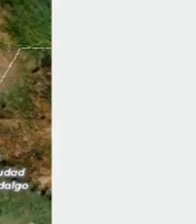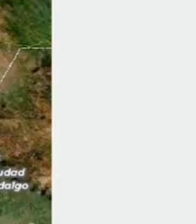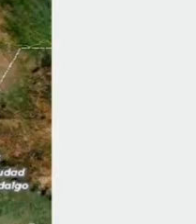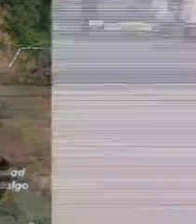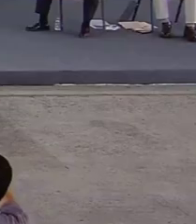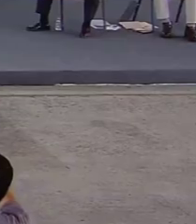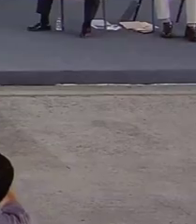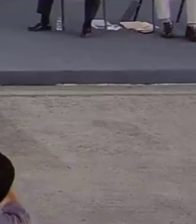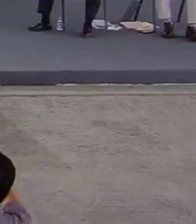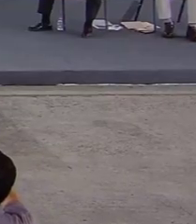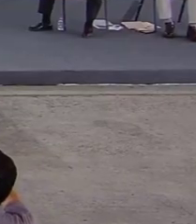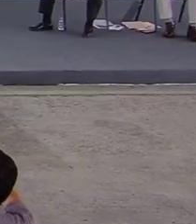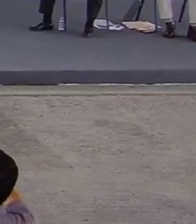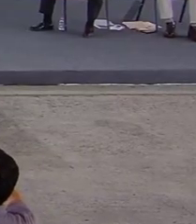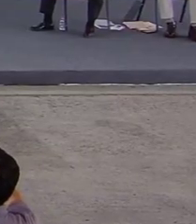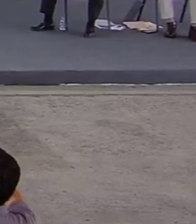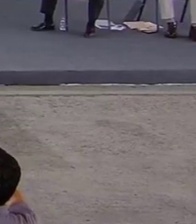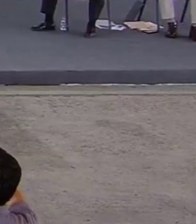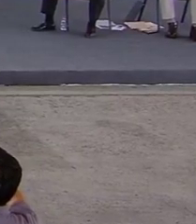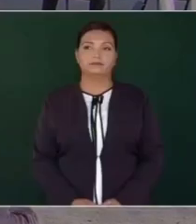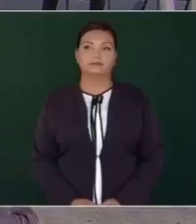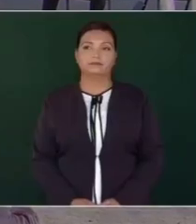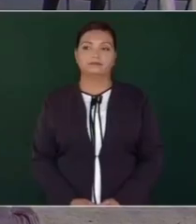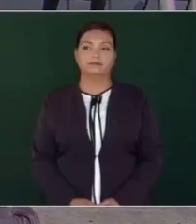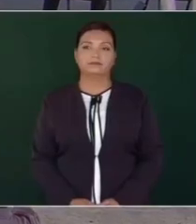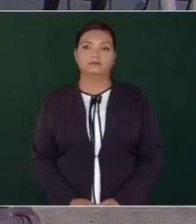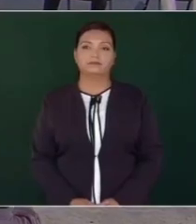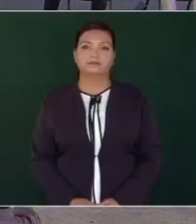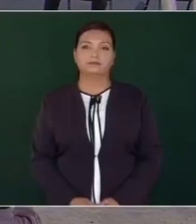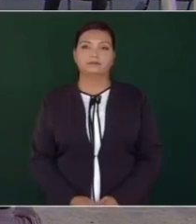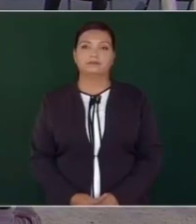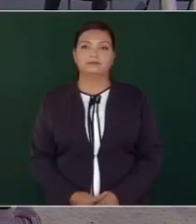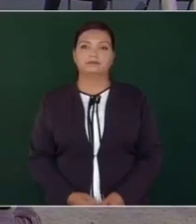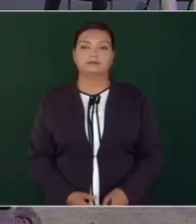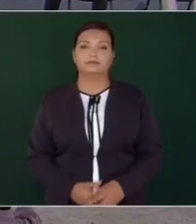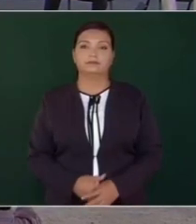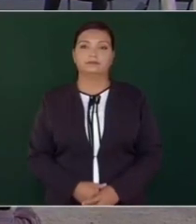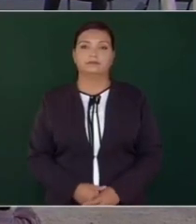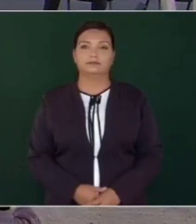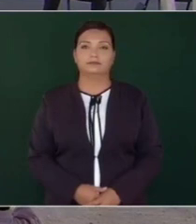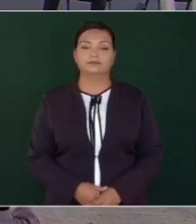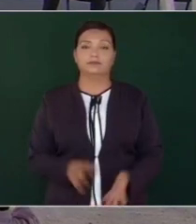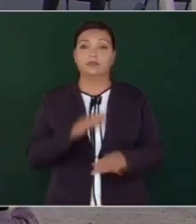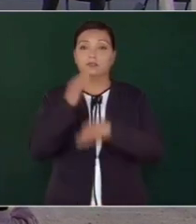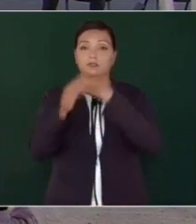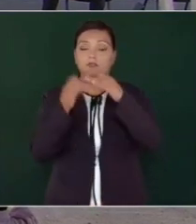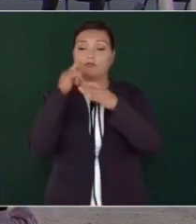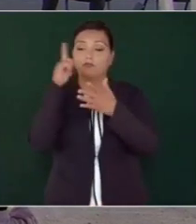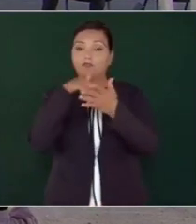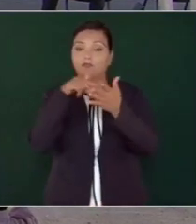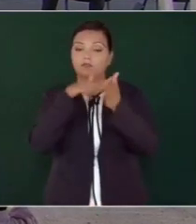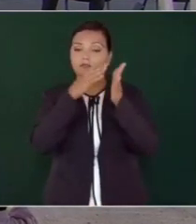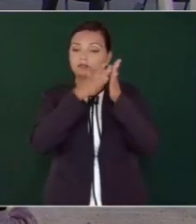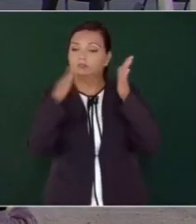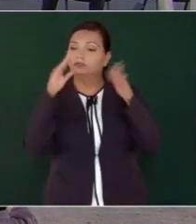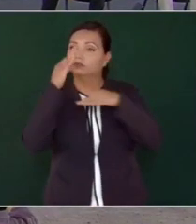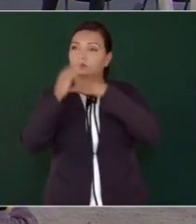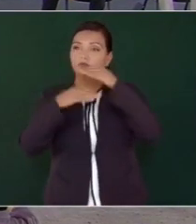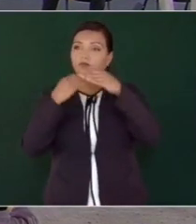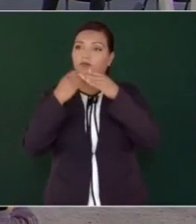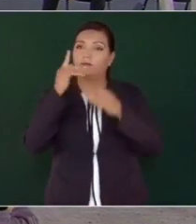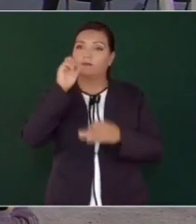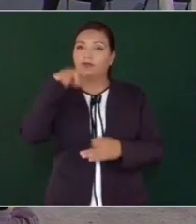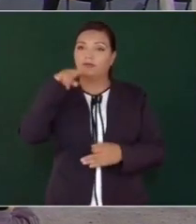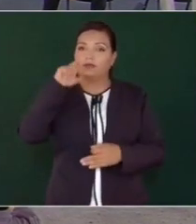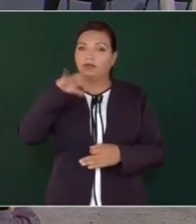Aquí no. Y sí, de aquí, todo. Palenque y